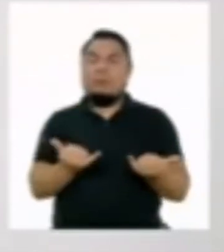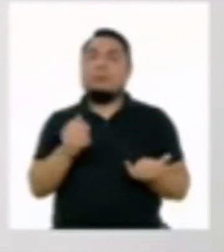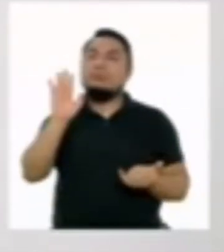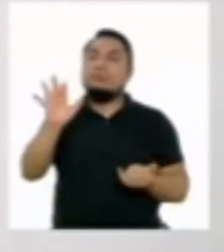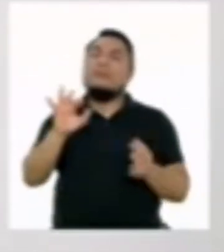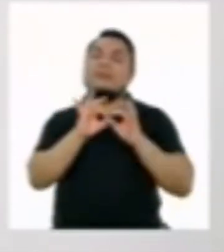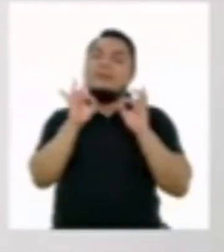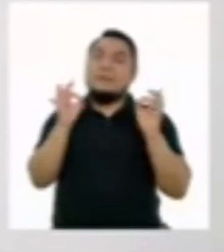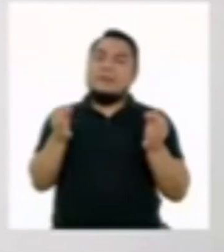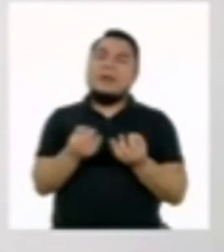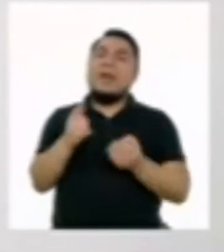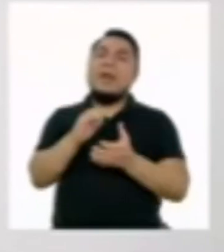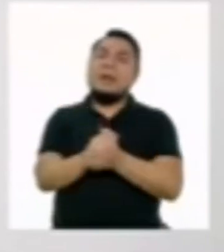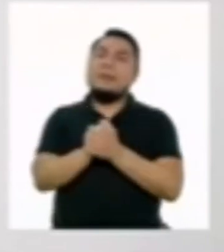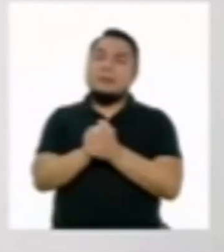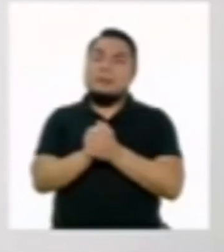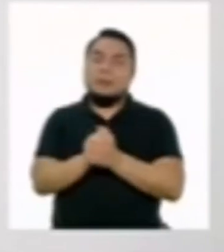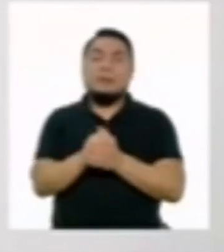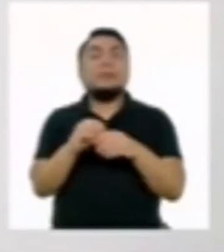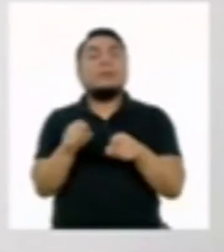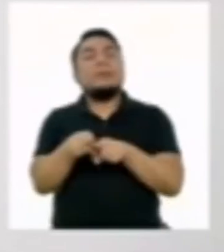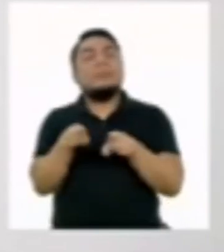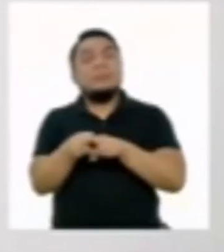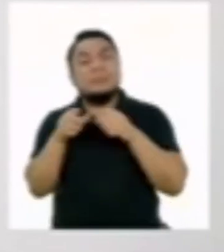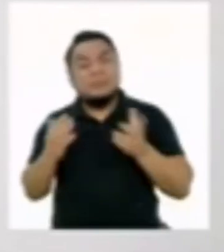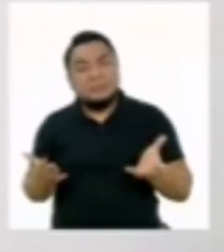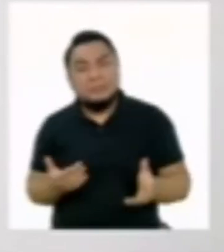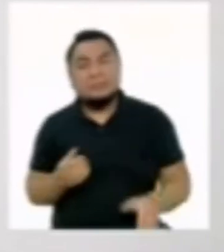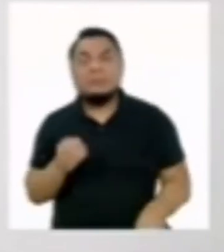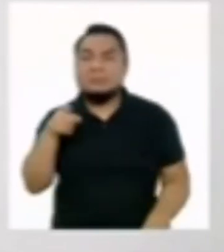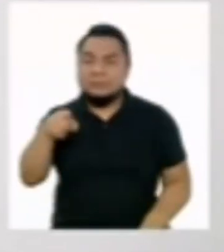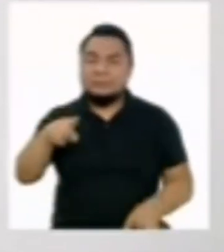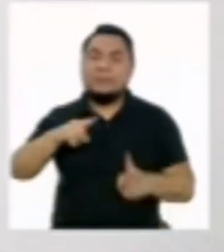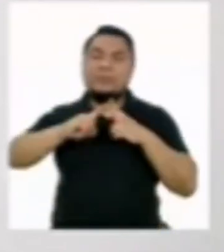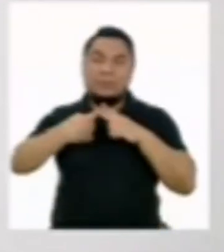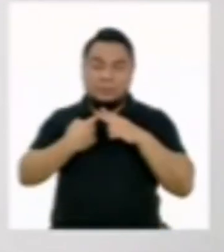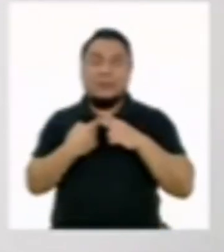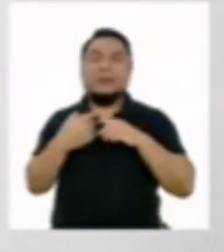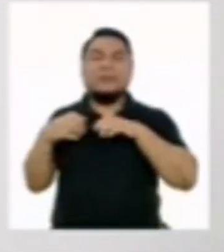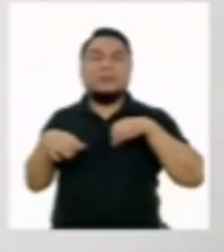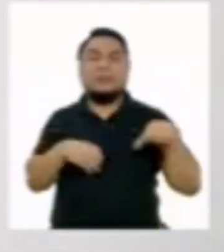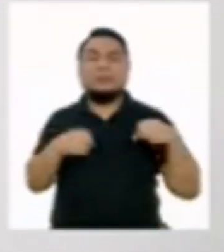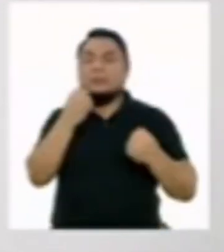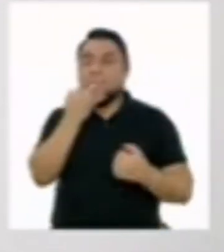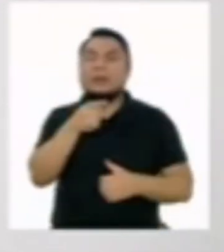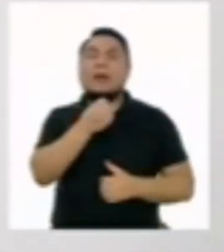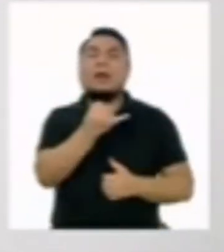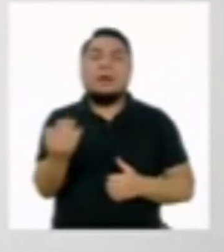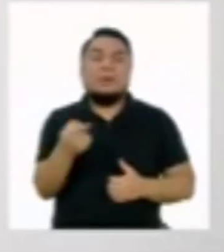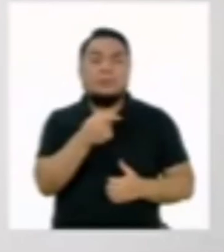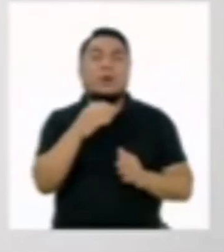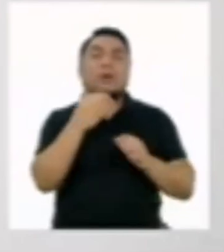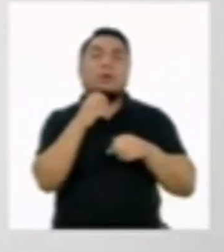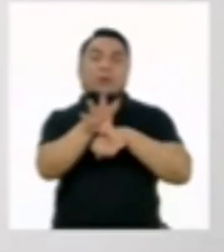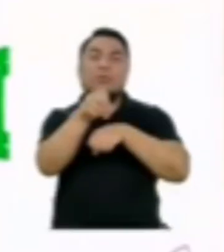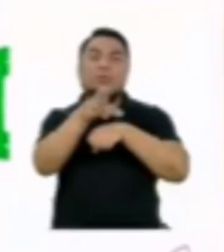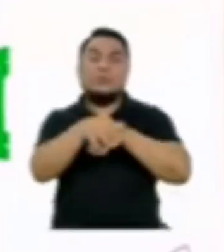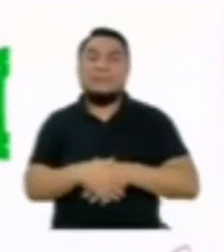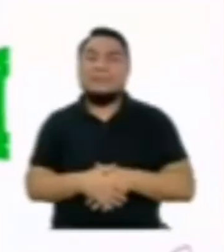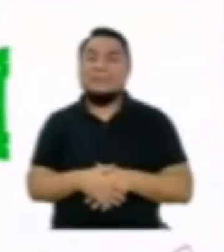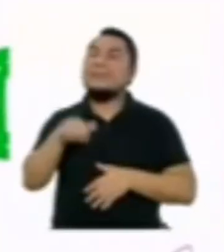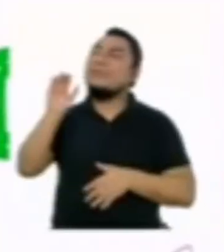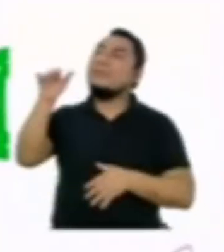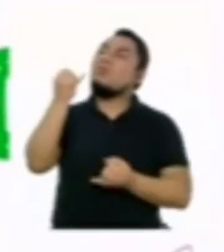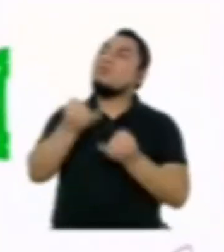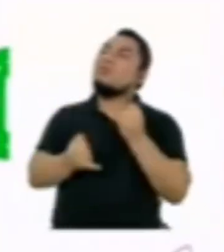con sus familiares y amigos y sobre todo, que comiencen a aplicar algunos de estos consejos. Y una